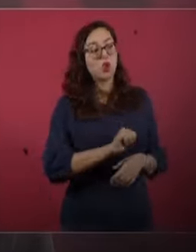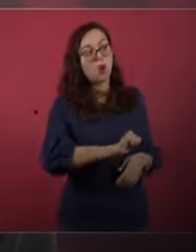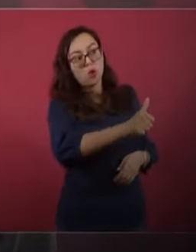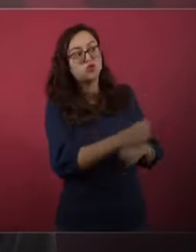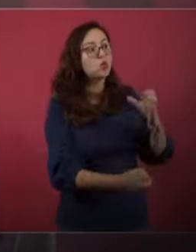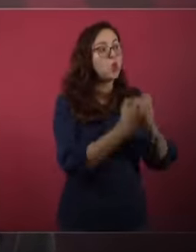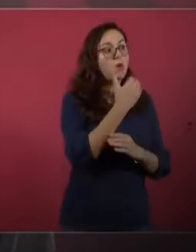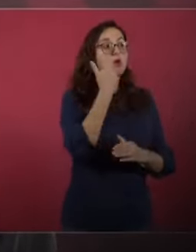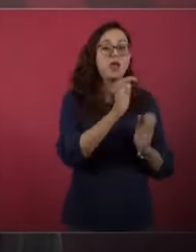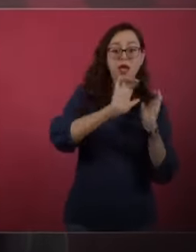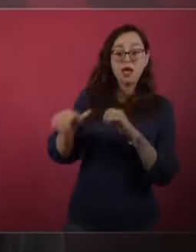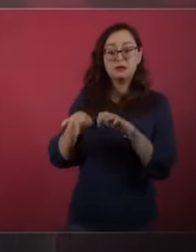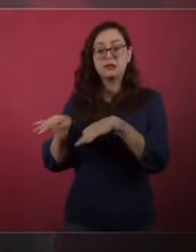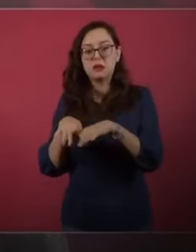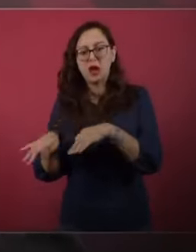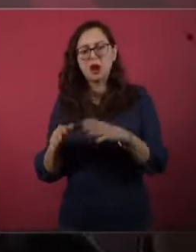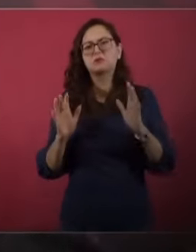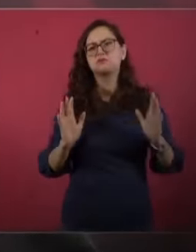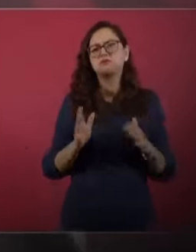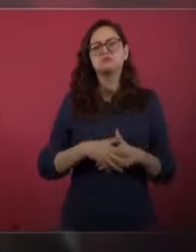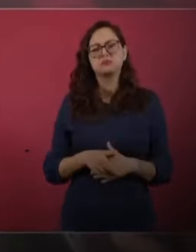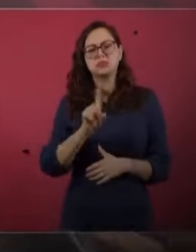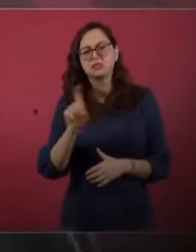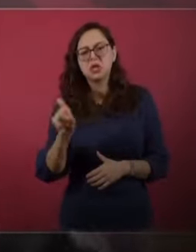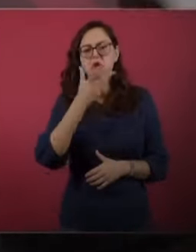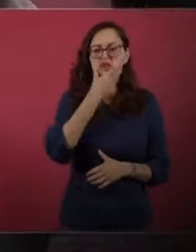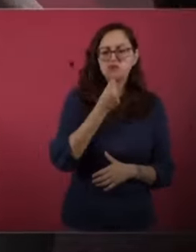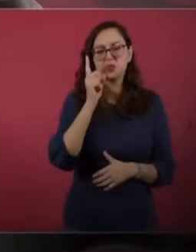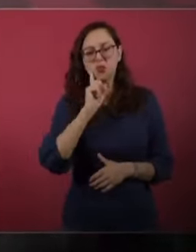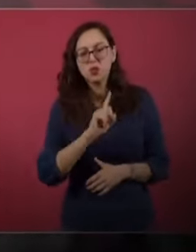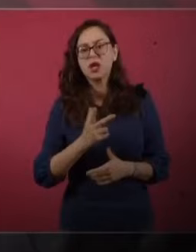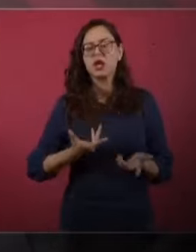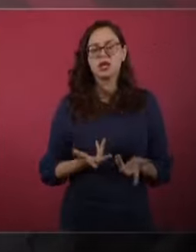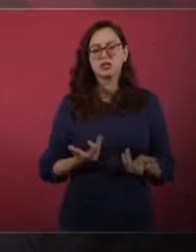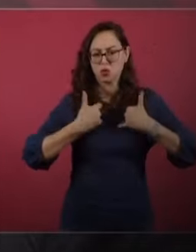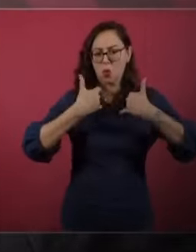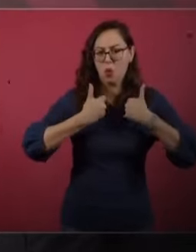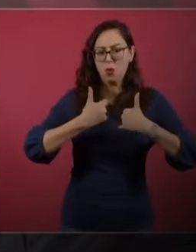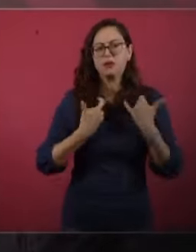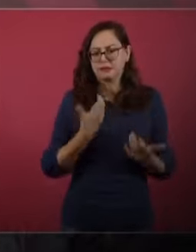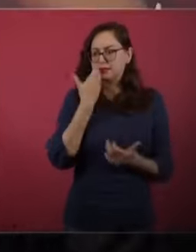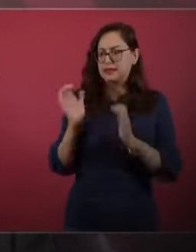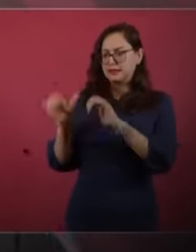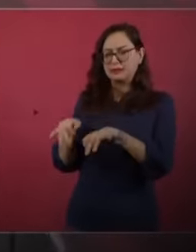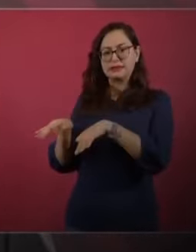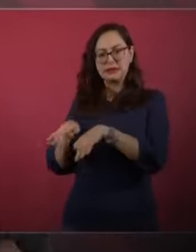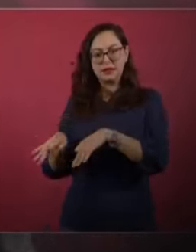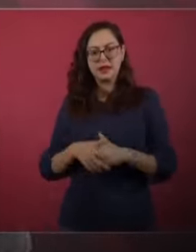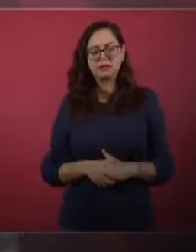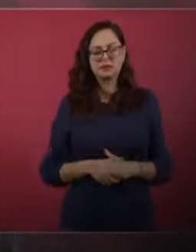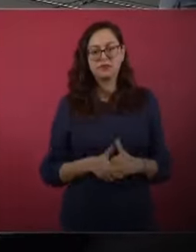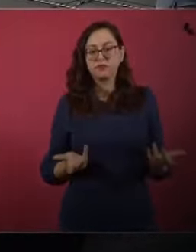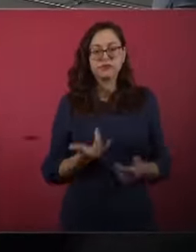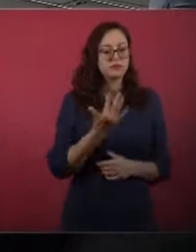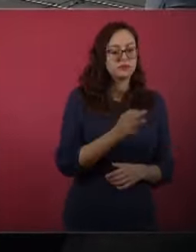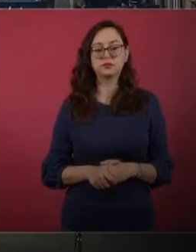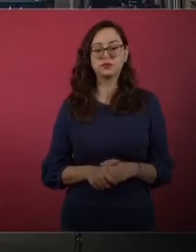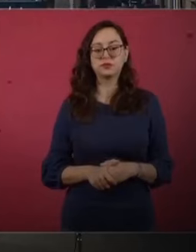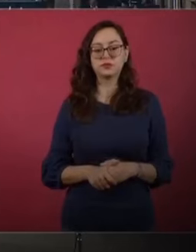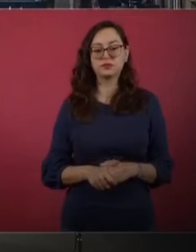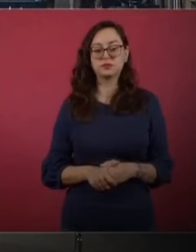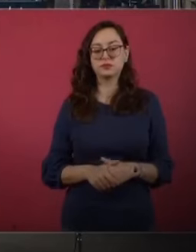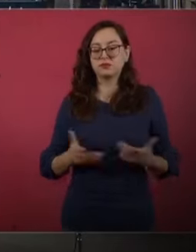100 muchachos, muchachas, porque además jóvenes, que la mitad tiene que ser mujeres, mitad hombres,